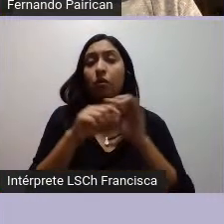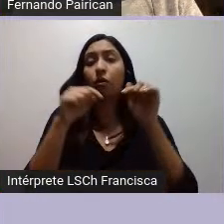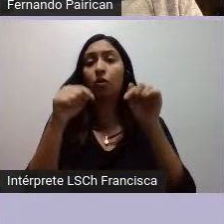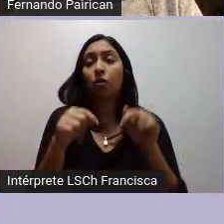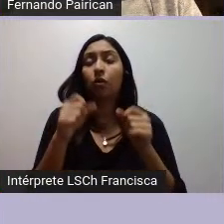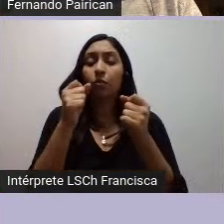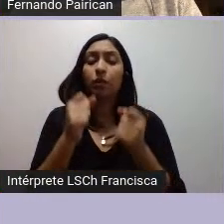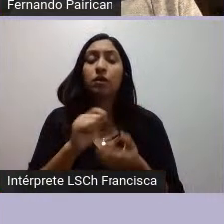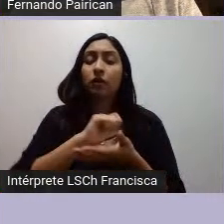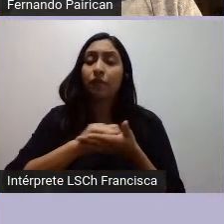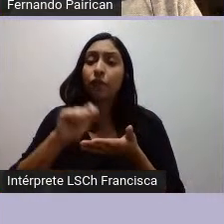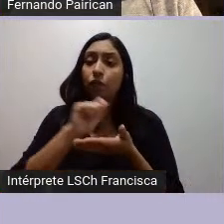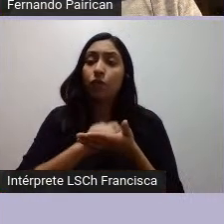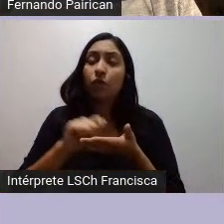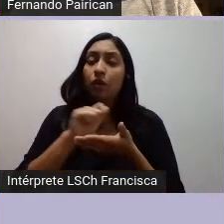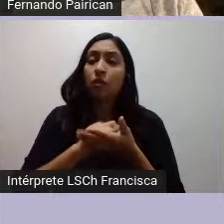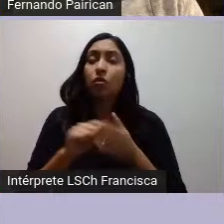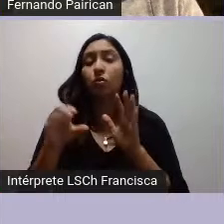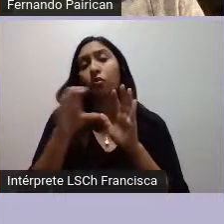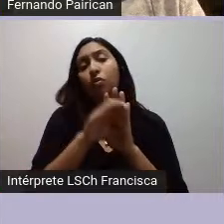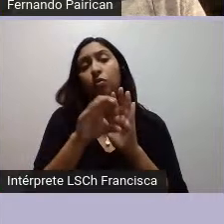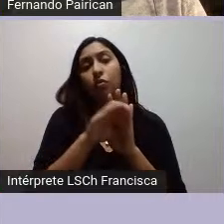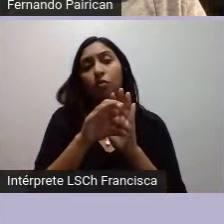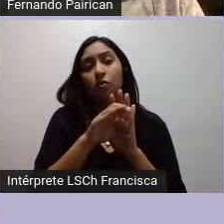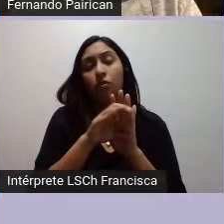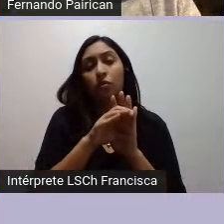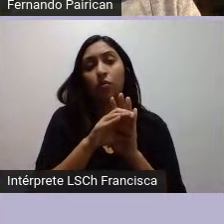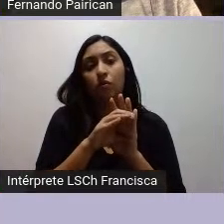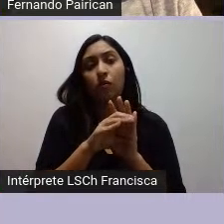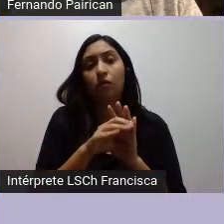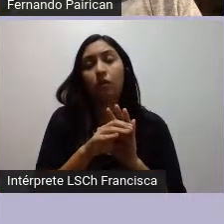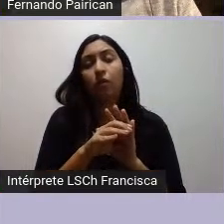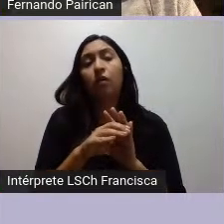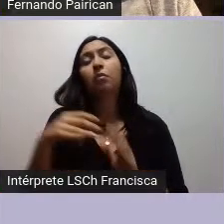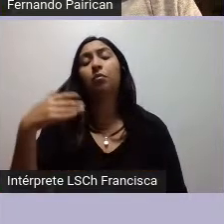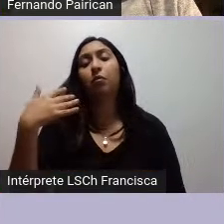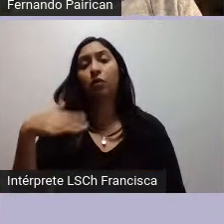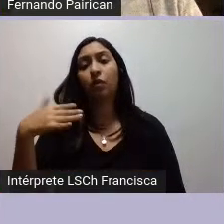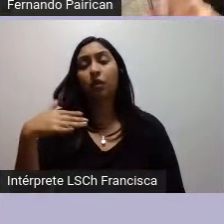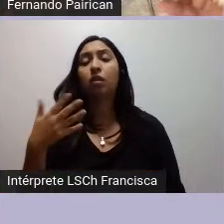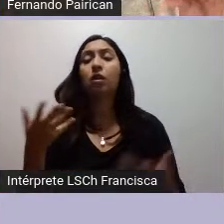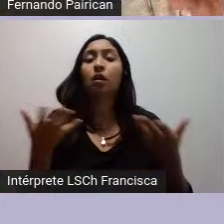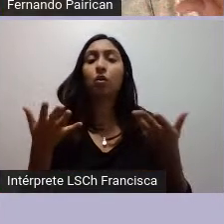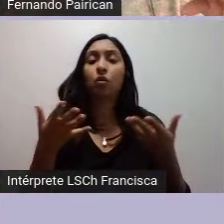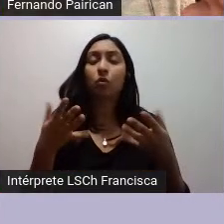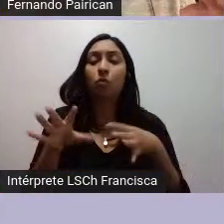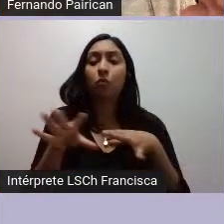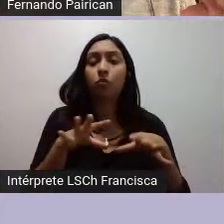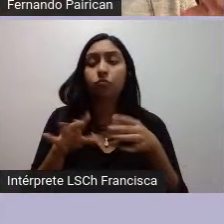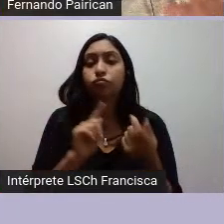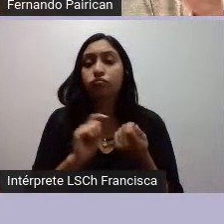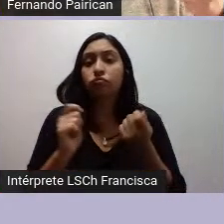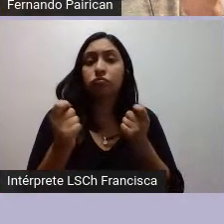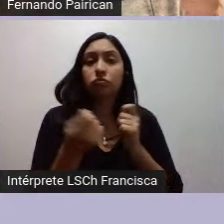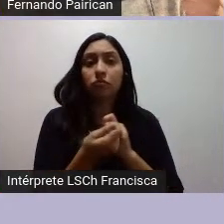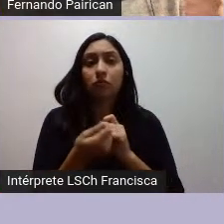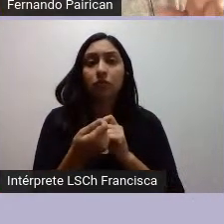constitución un referente sobre cómo materializar sobre todo o